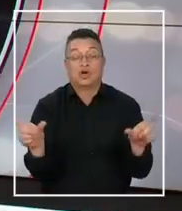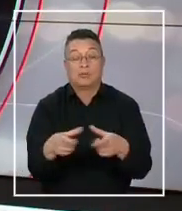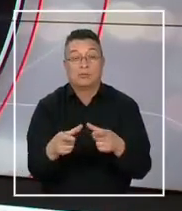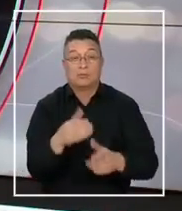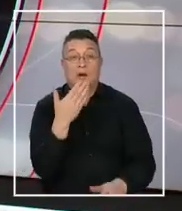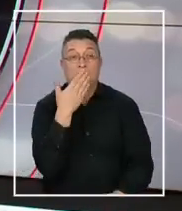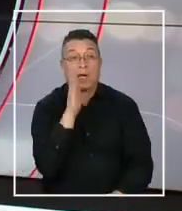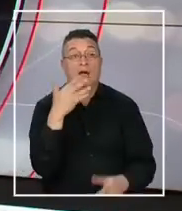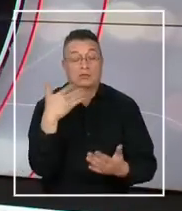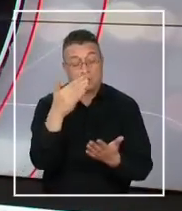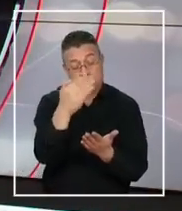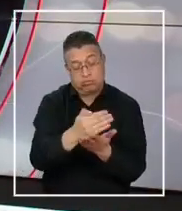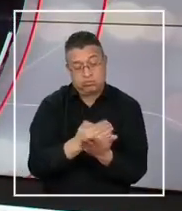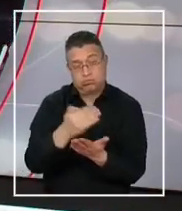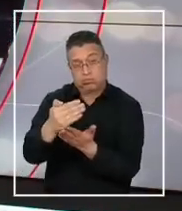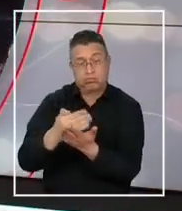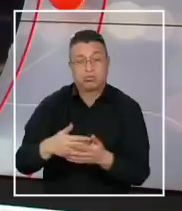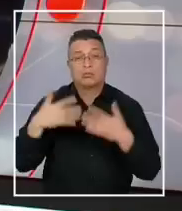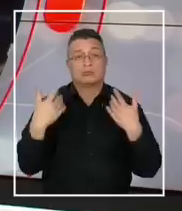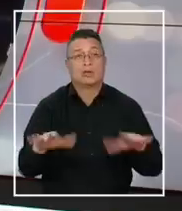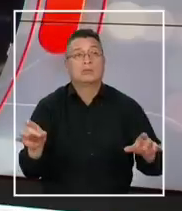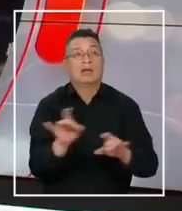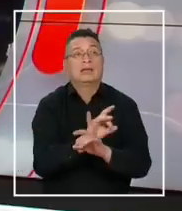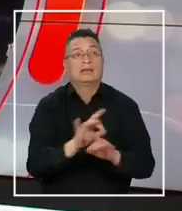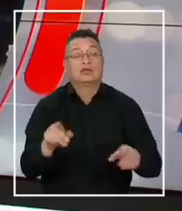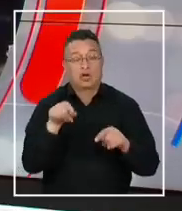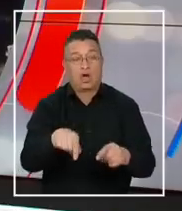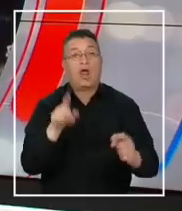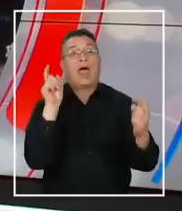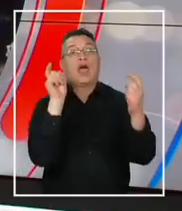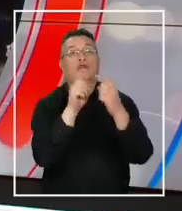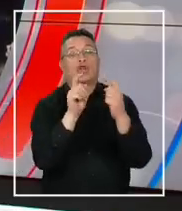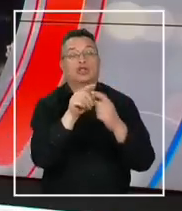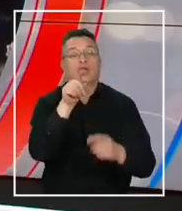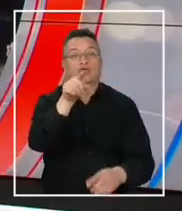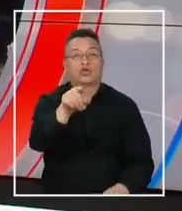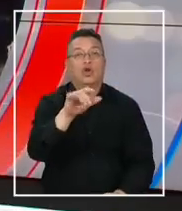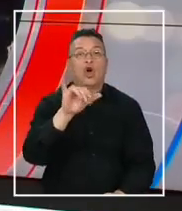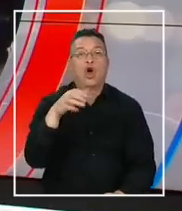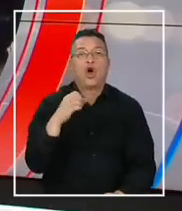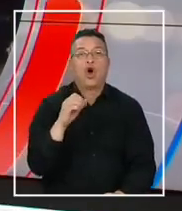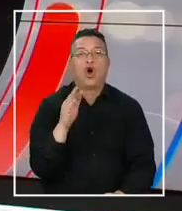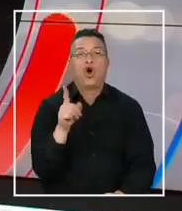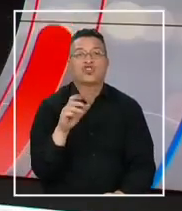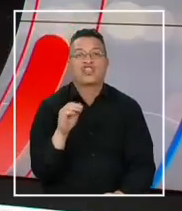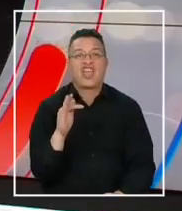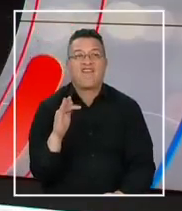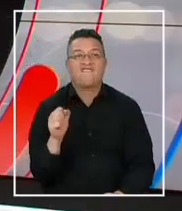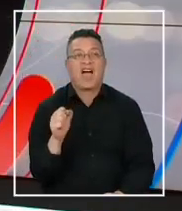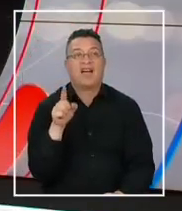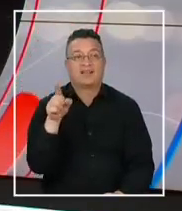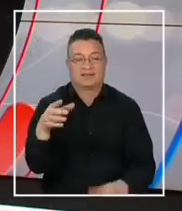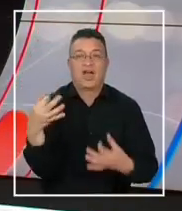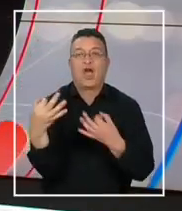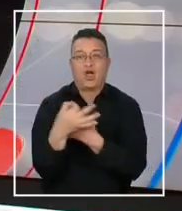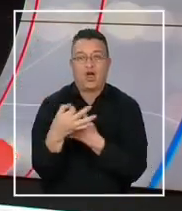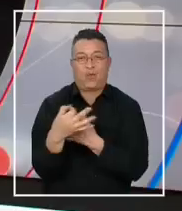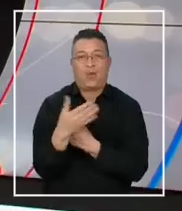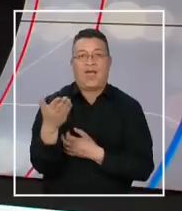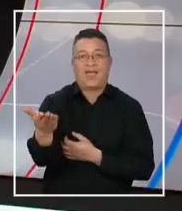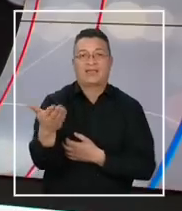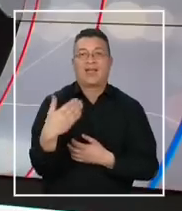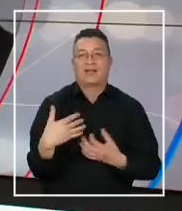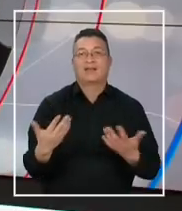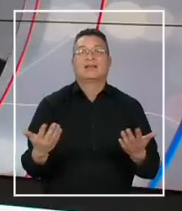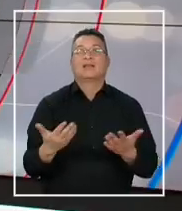experta ya definió el anteproyecto constitucional y vamos a tomar contacto ahora con Josefa Budni, quien tiene los detalles. Josefa, ¿qué tal?